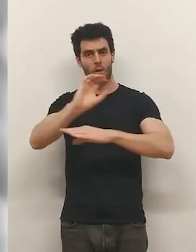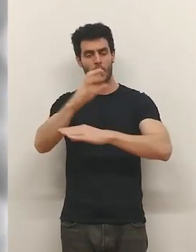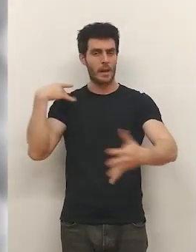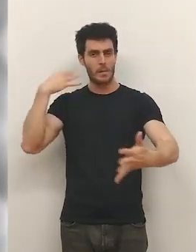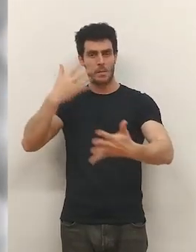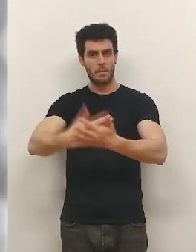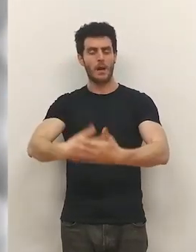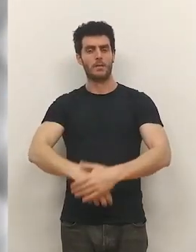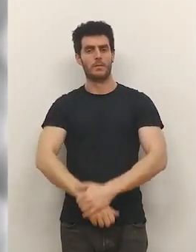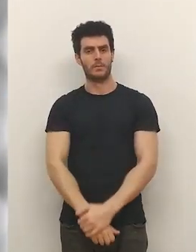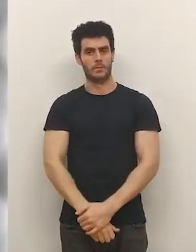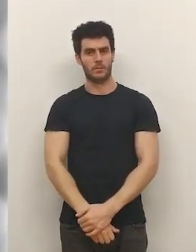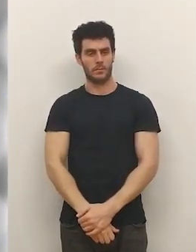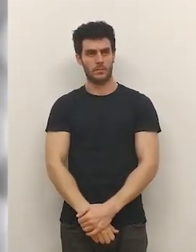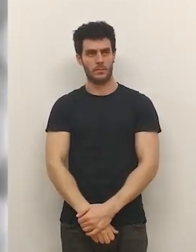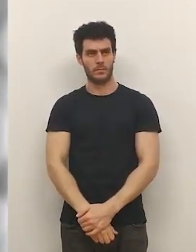historia del cine.